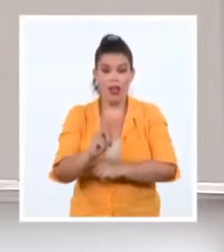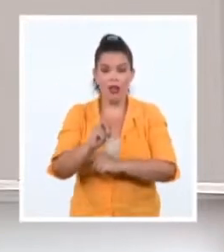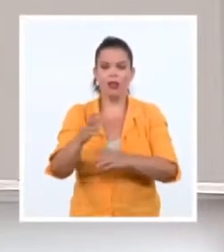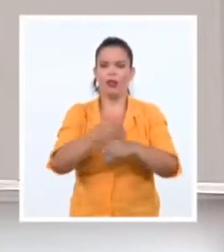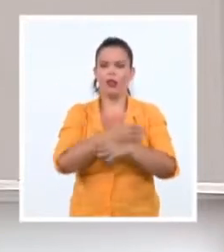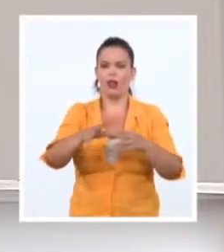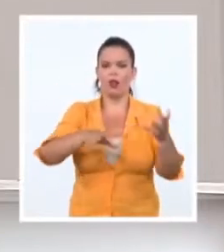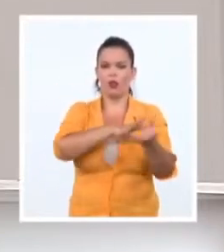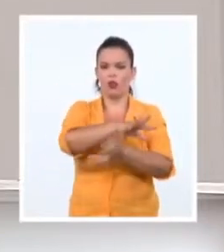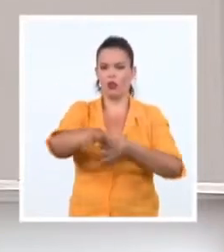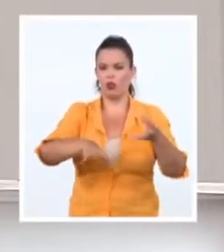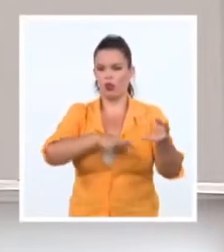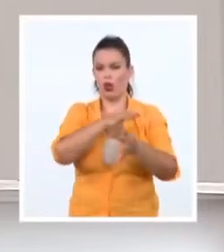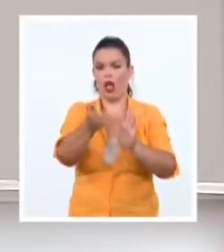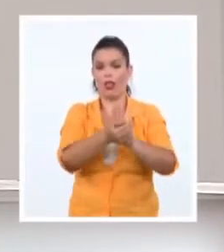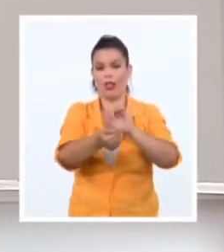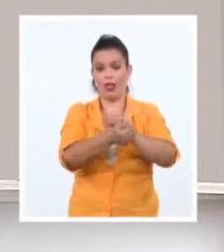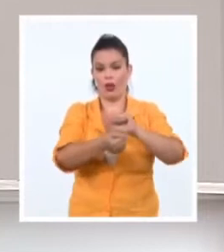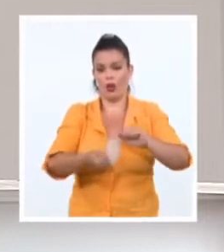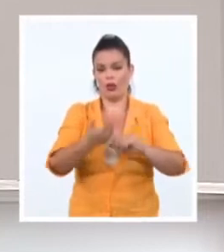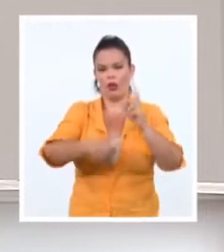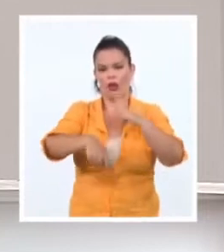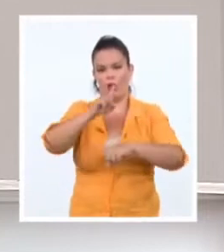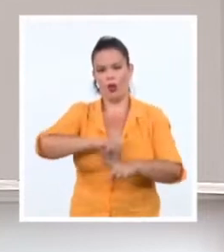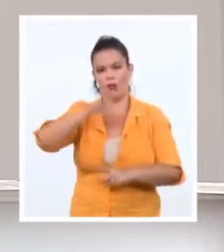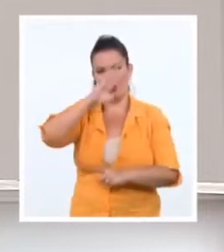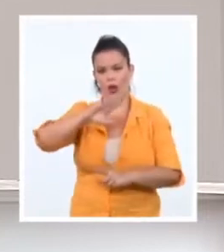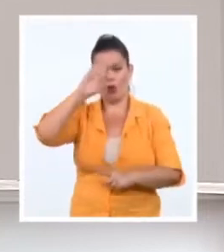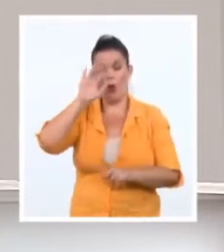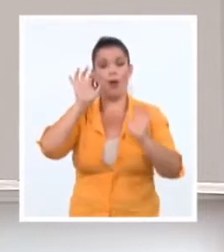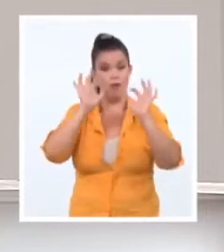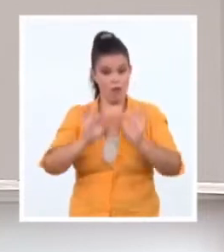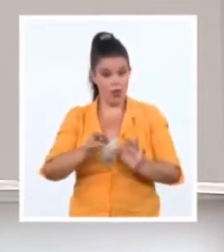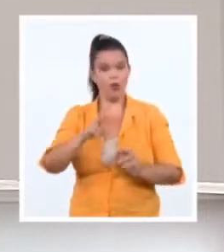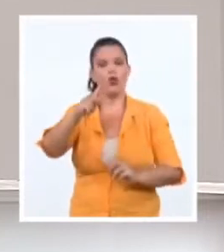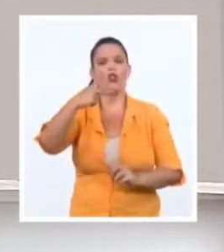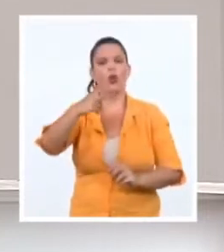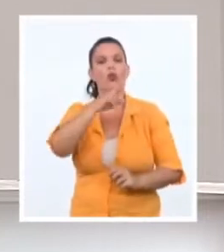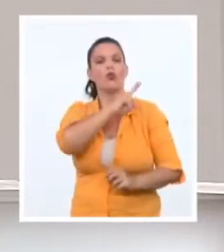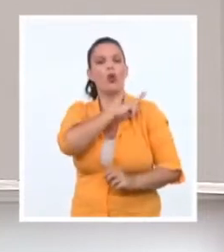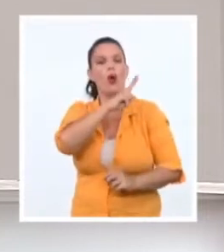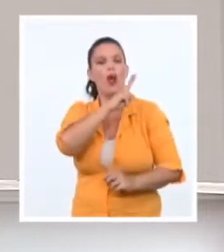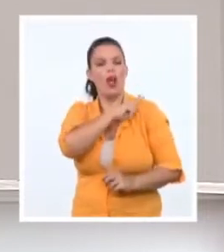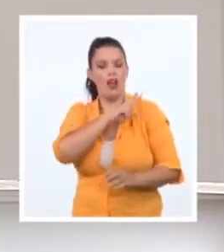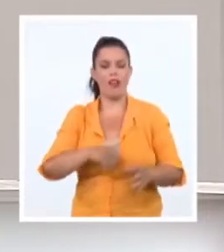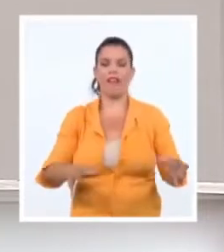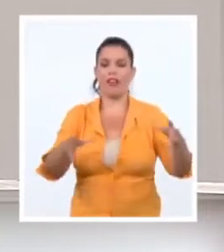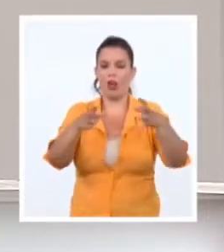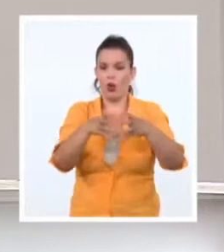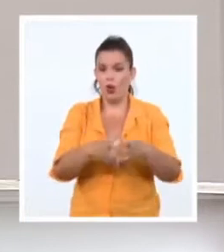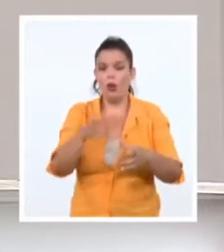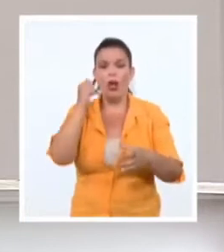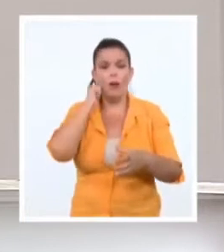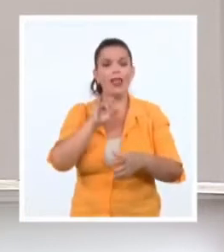embarcaciones y misiones diplomáticas cubanas. Fue segundo jefe del CORU, organización que realizó